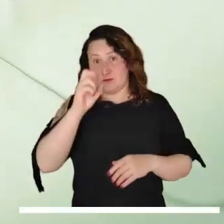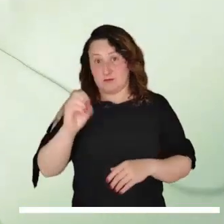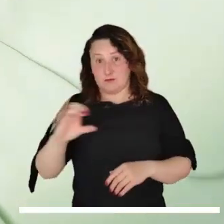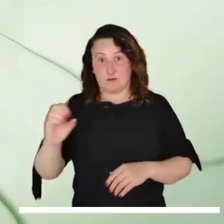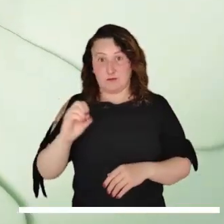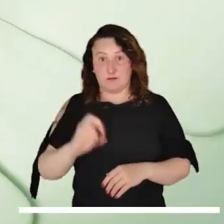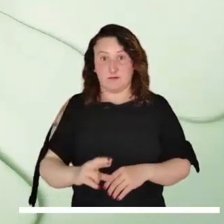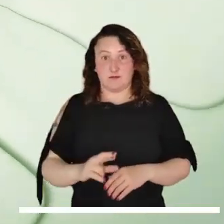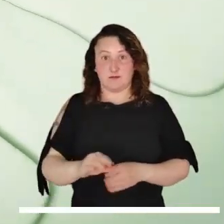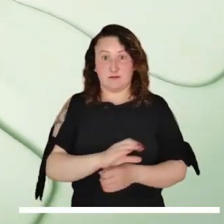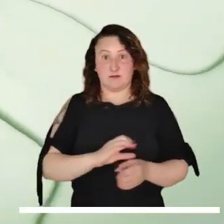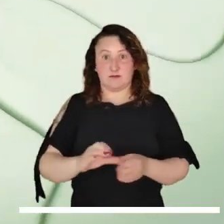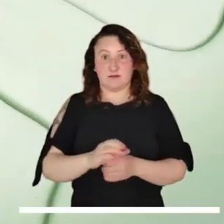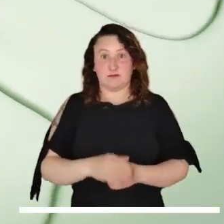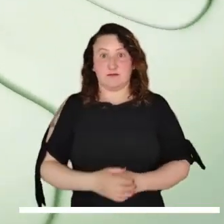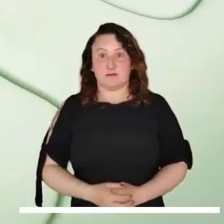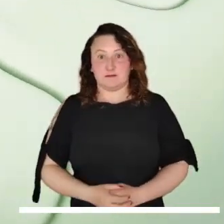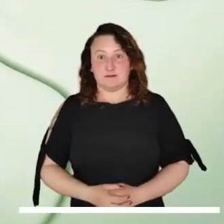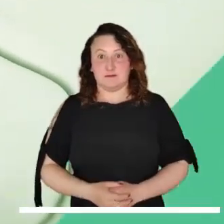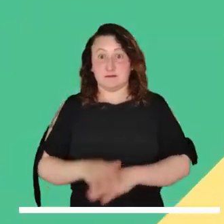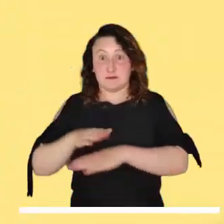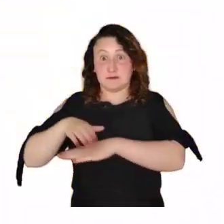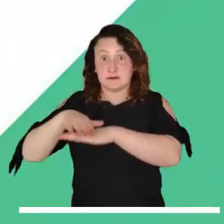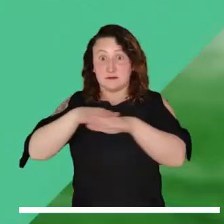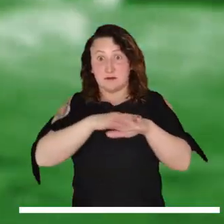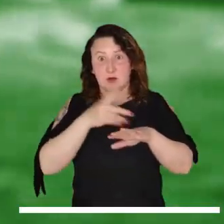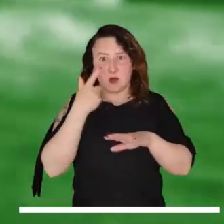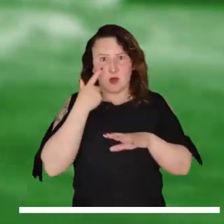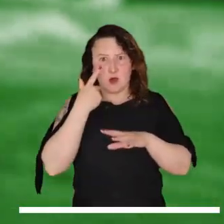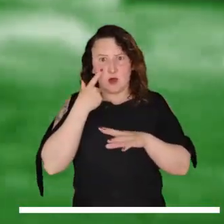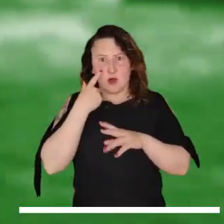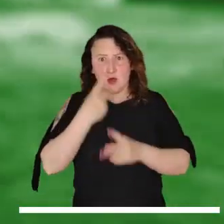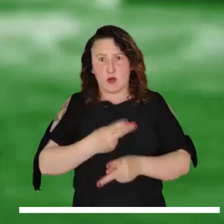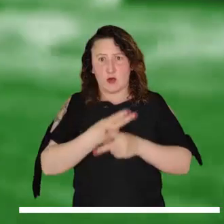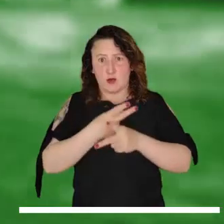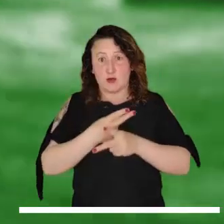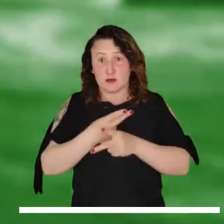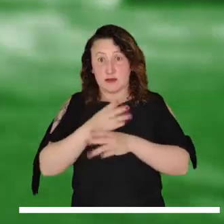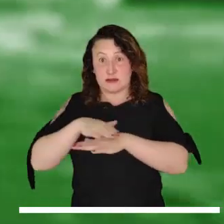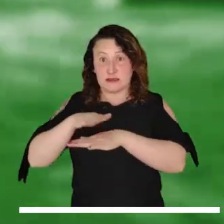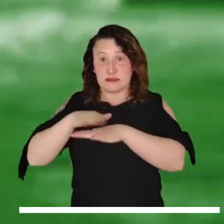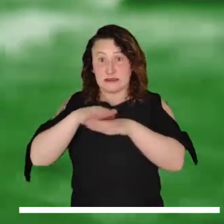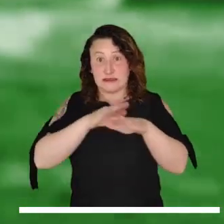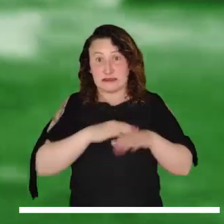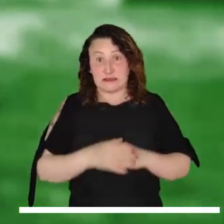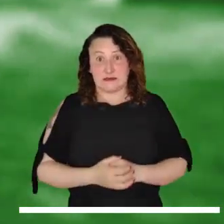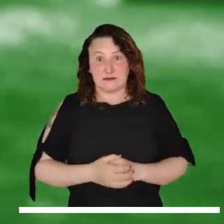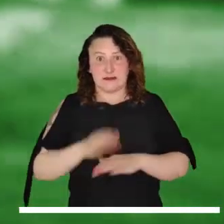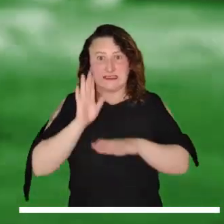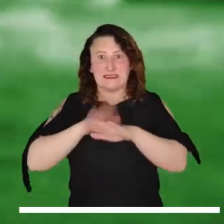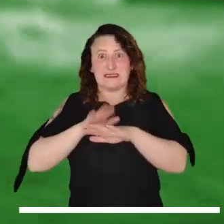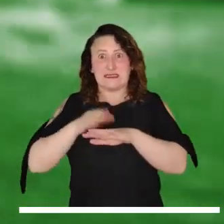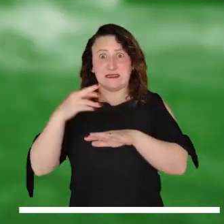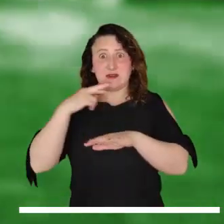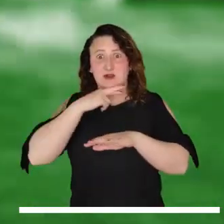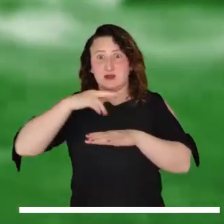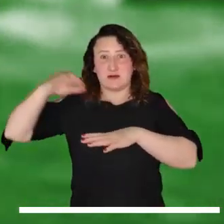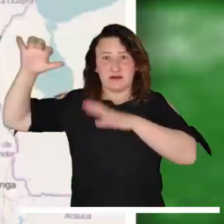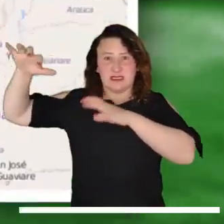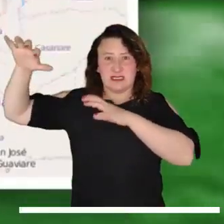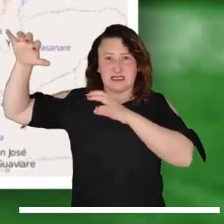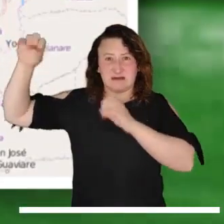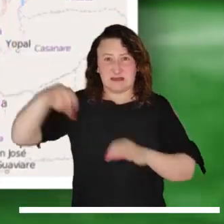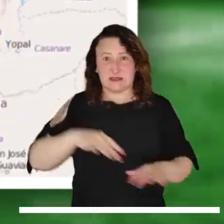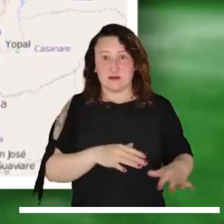sectorizadas en el norte, occidente y sur de la ciudad. En esta sección nos invitamos a conocer las alertas más relevantes de la tarde.